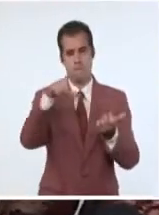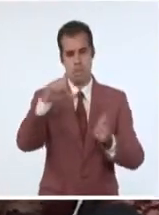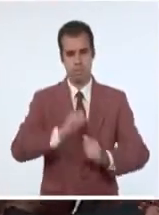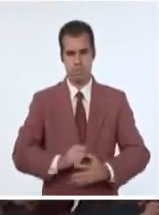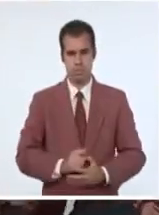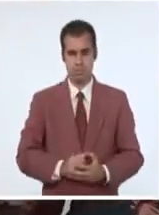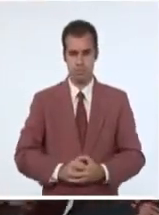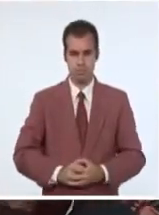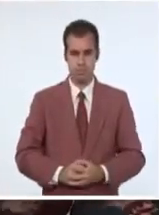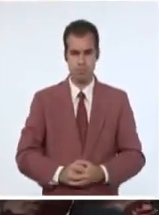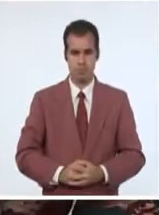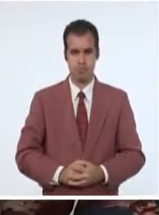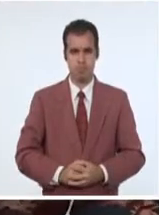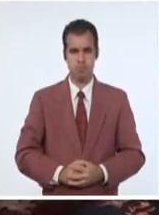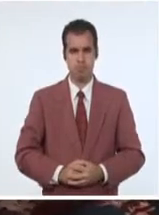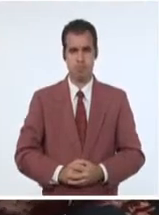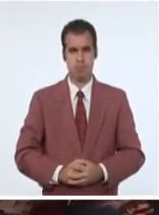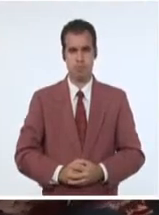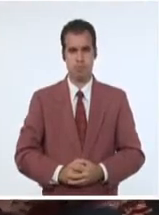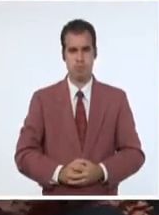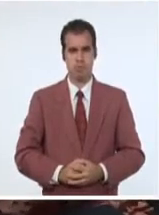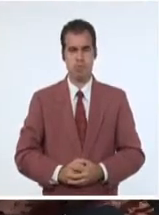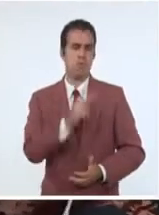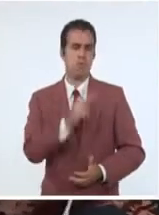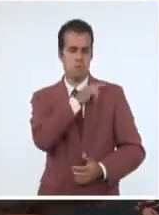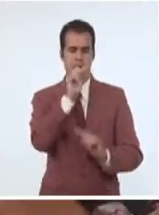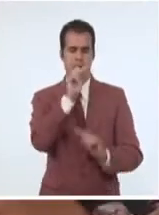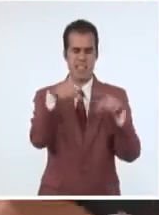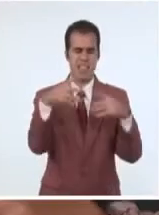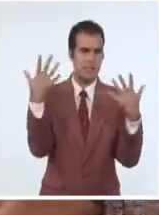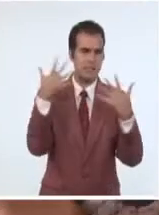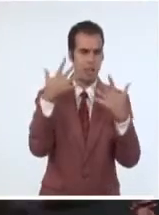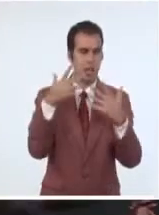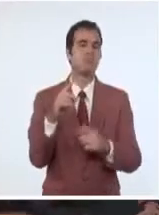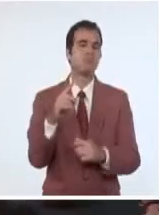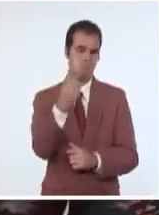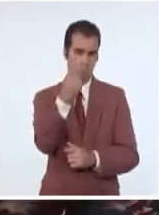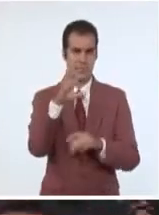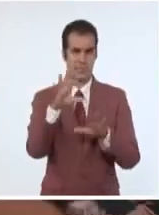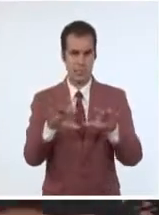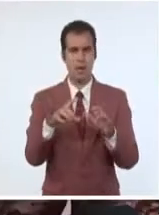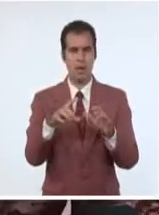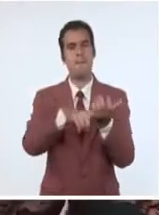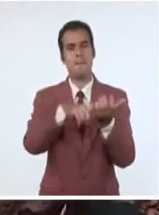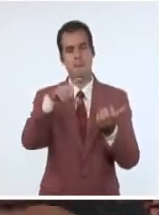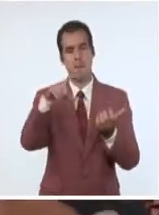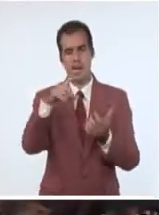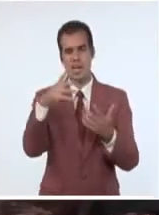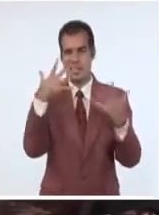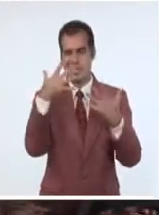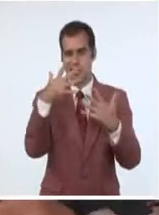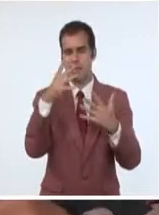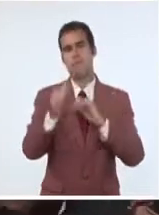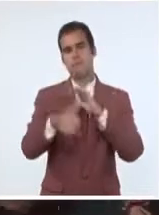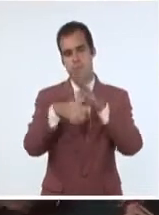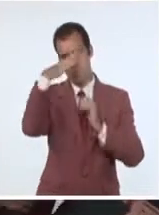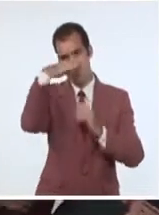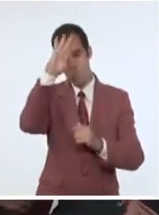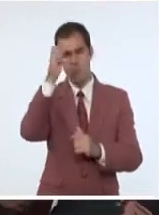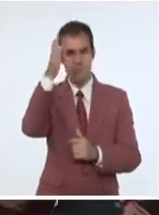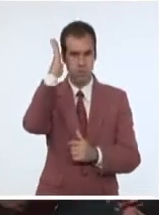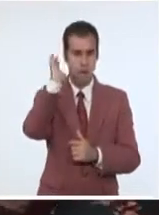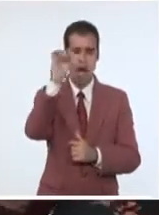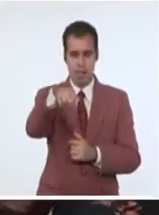Partido Comunista de Cuba, encabezado por su primer secretario, Miguel Díaz Canel Bermúdez. En esta jornada, el